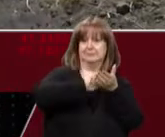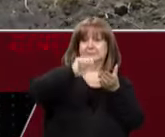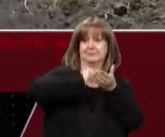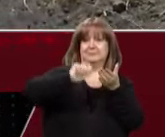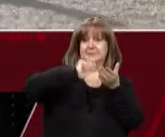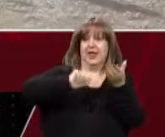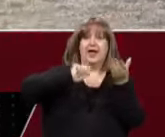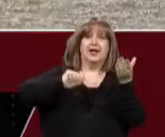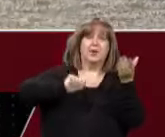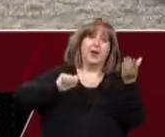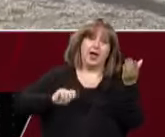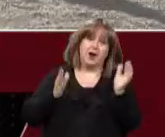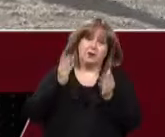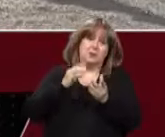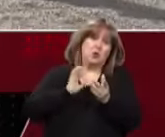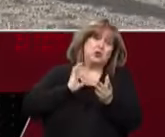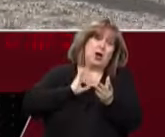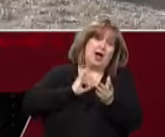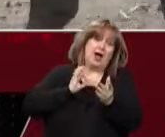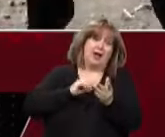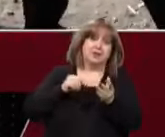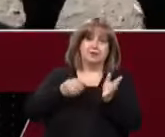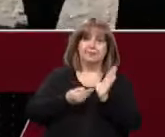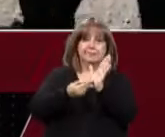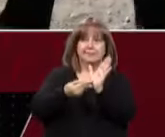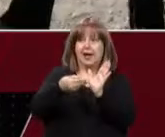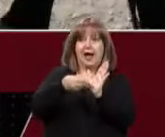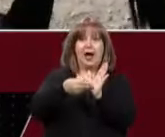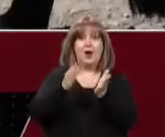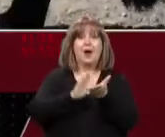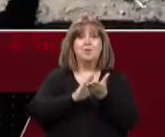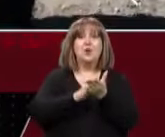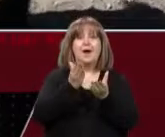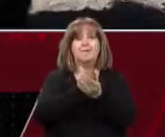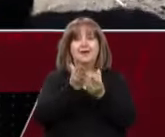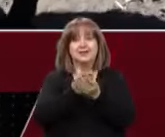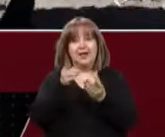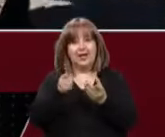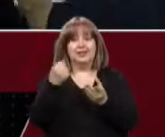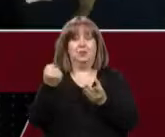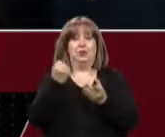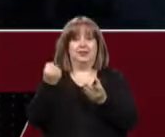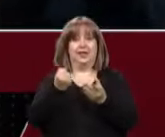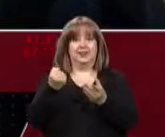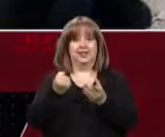y que entonces, bueno, van dando cuenta de qué es lo que ven en esas recorridas.